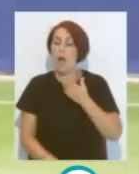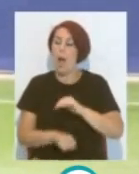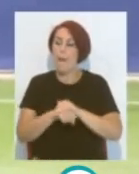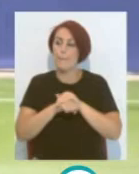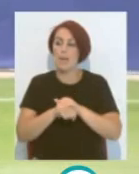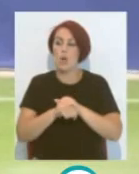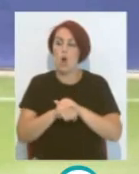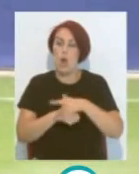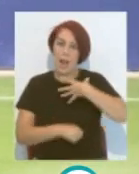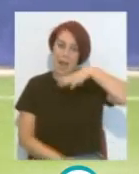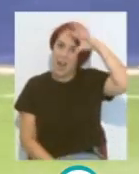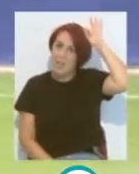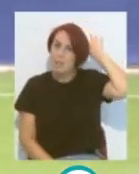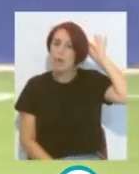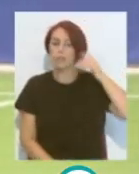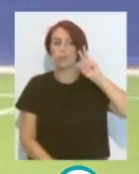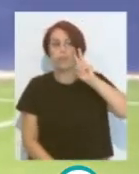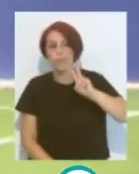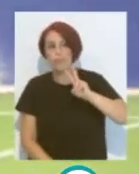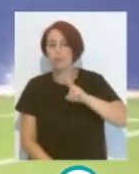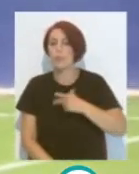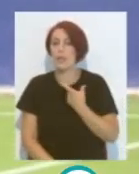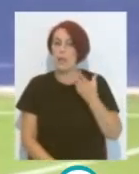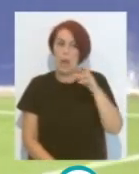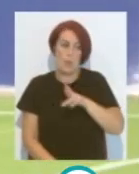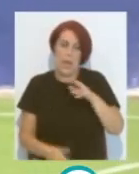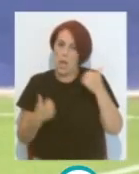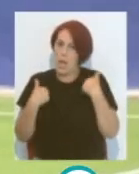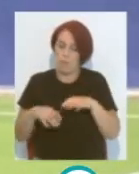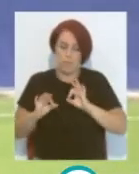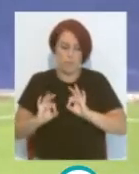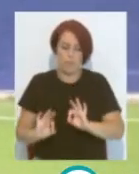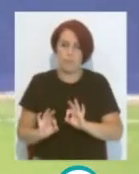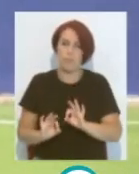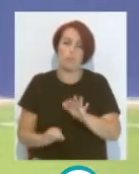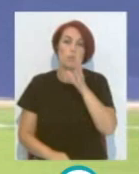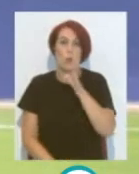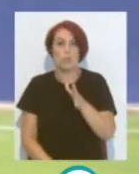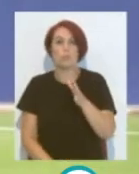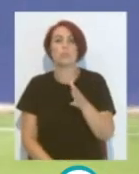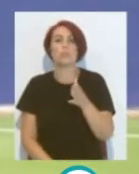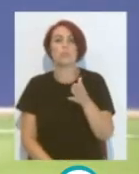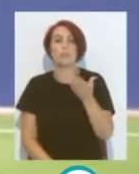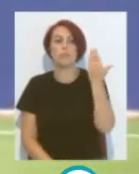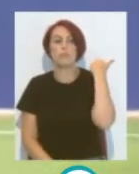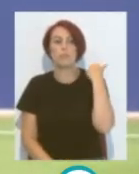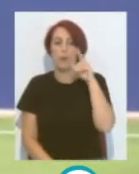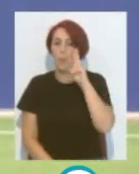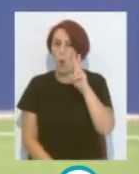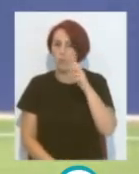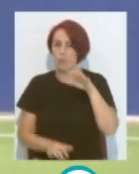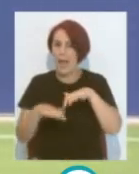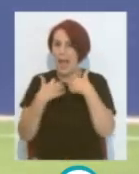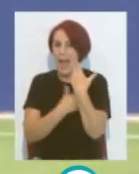amigo Jeremías Conan Ledesma Recuperado Ya recuperado Porque bueno Estuvo en el Lo vimos en